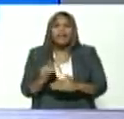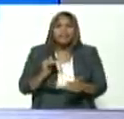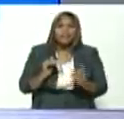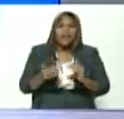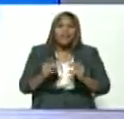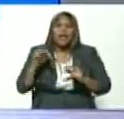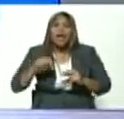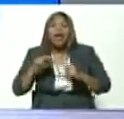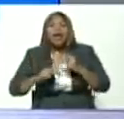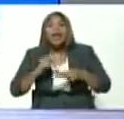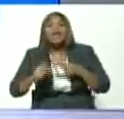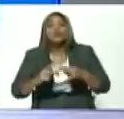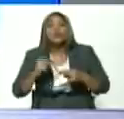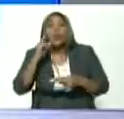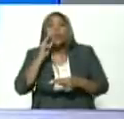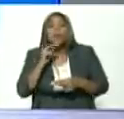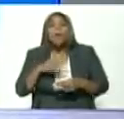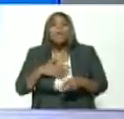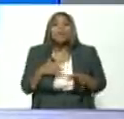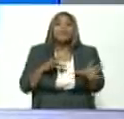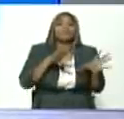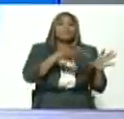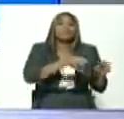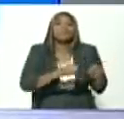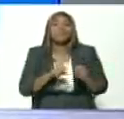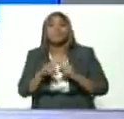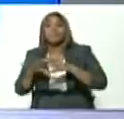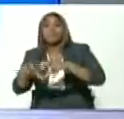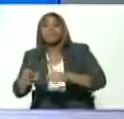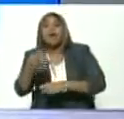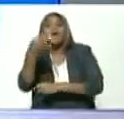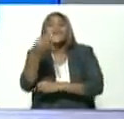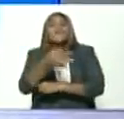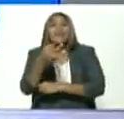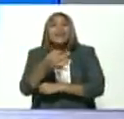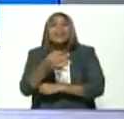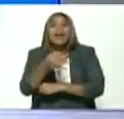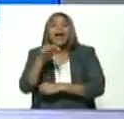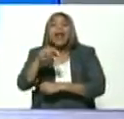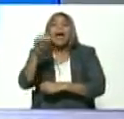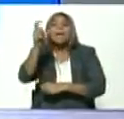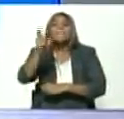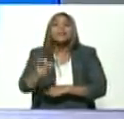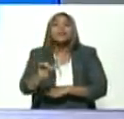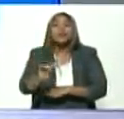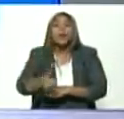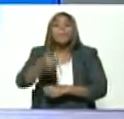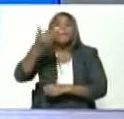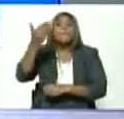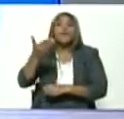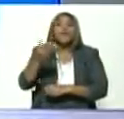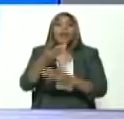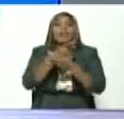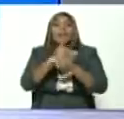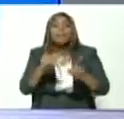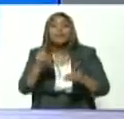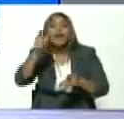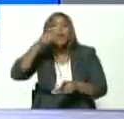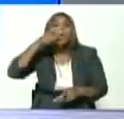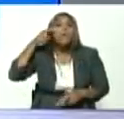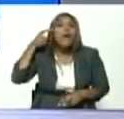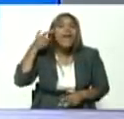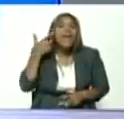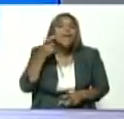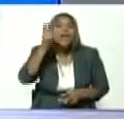bolivariana para empoderar de verdad al sujeto fundamental de la democracia que es el pueblo el